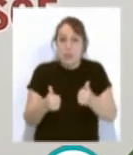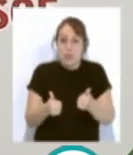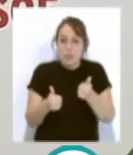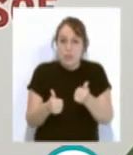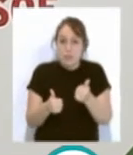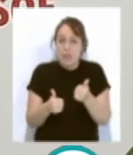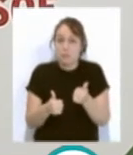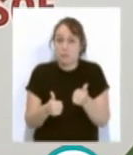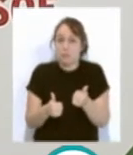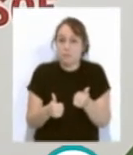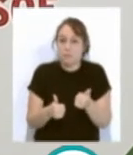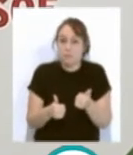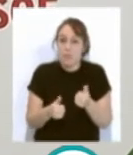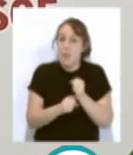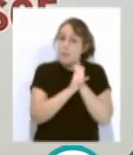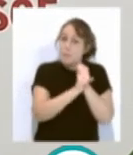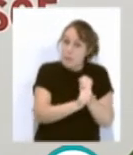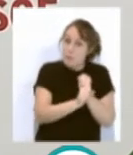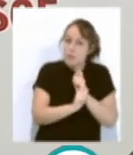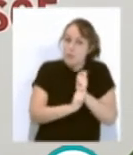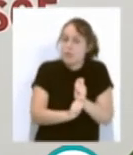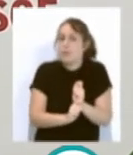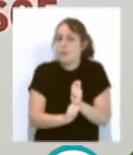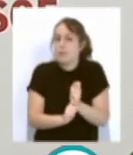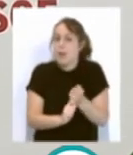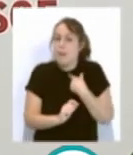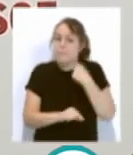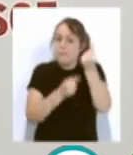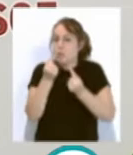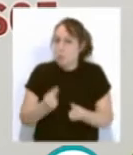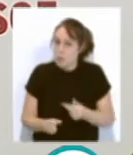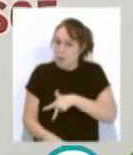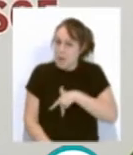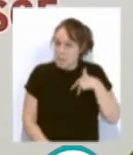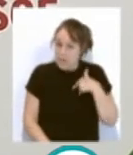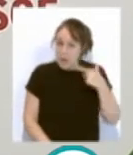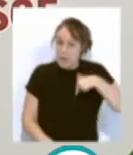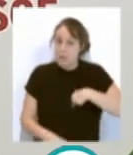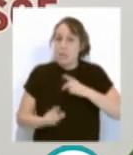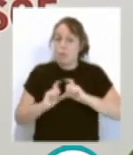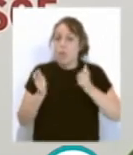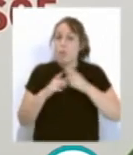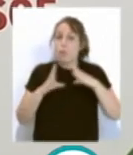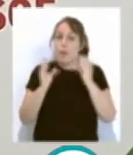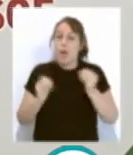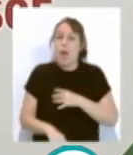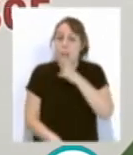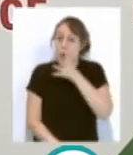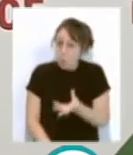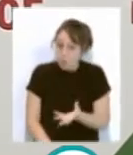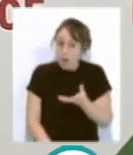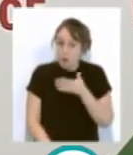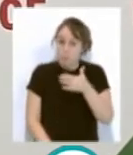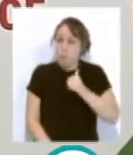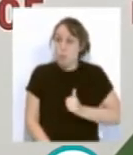fortalecer a la dependencia, precisamente en los presupuestos generales de la Junta de Andalucía, que ahora van a tener